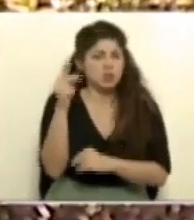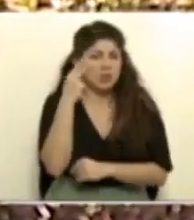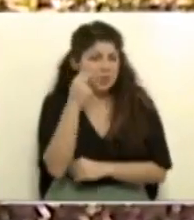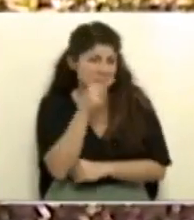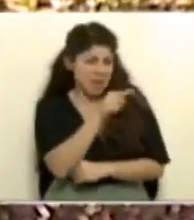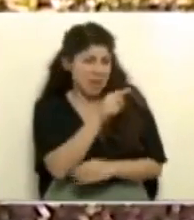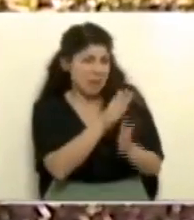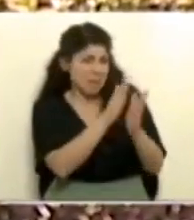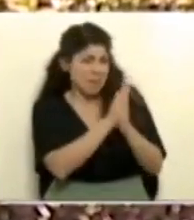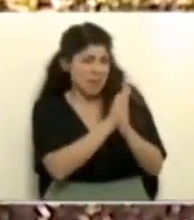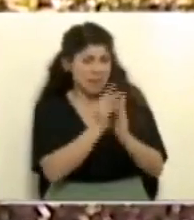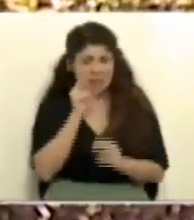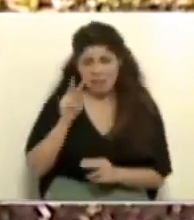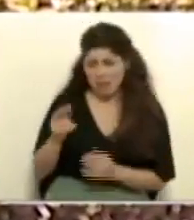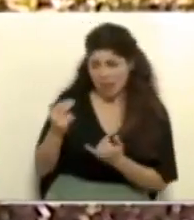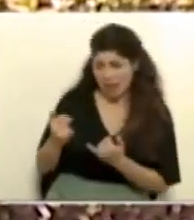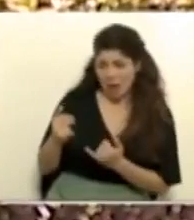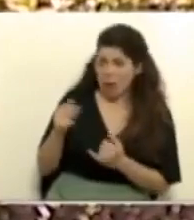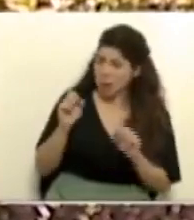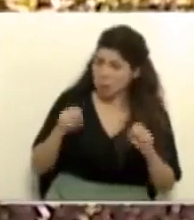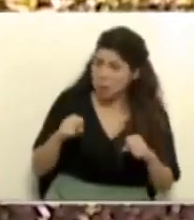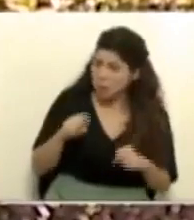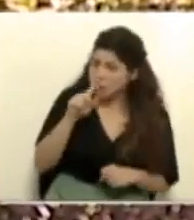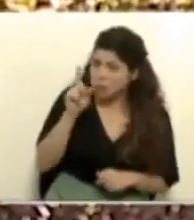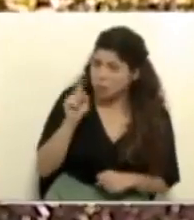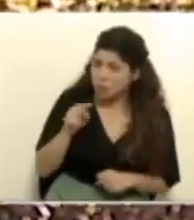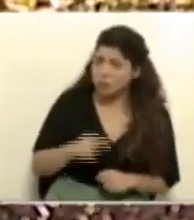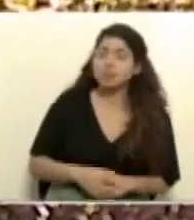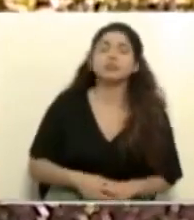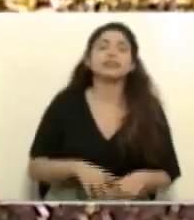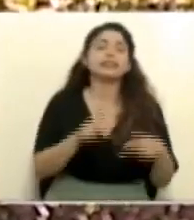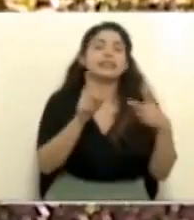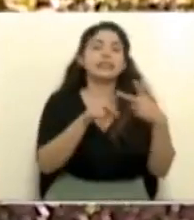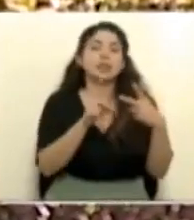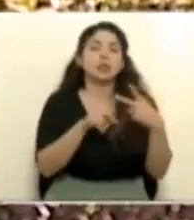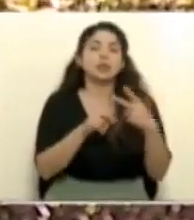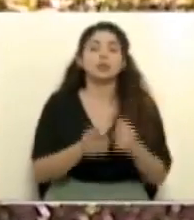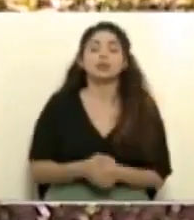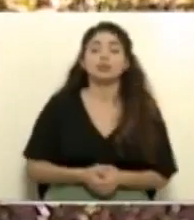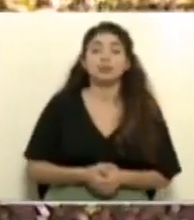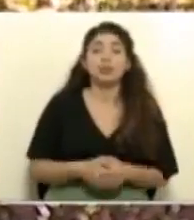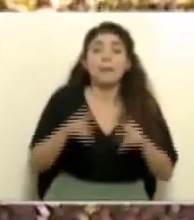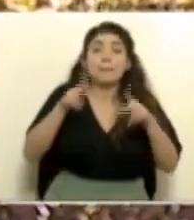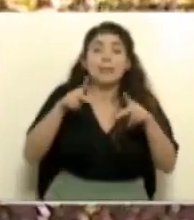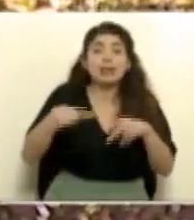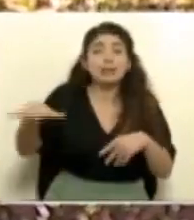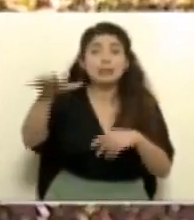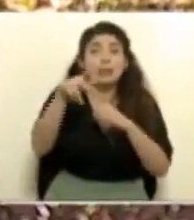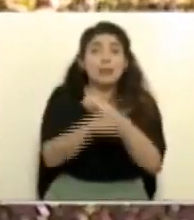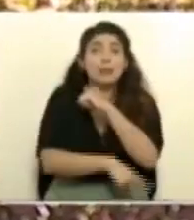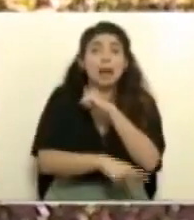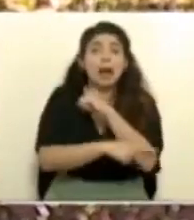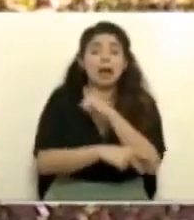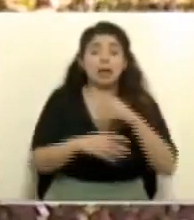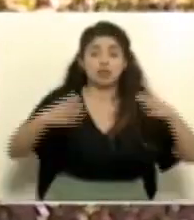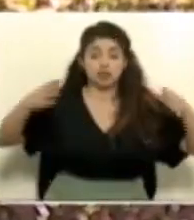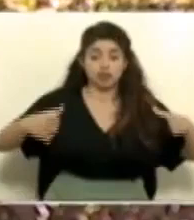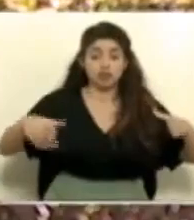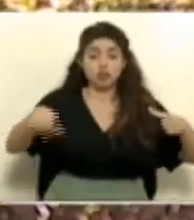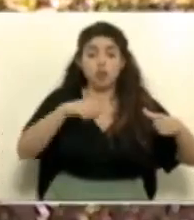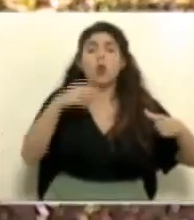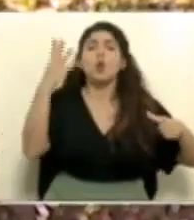esa posibilidad? Segundo, ¿cuál es el porcentaje de la población país cubierta por